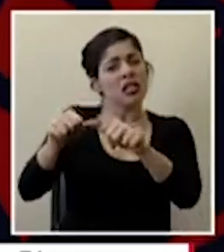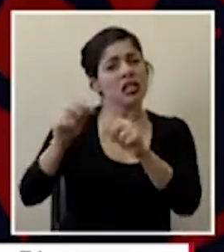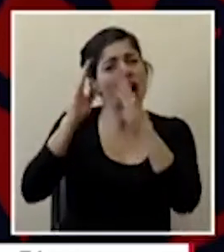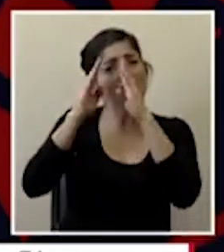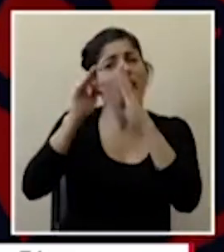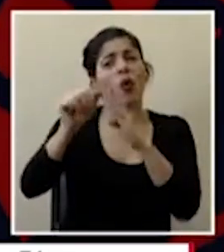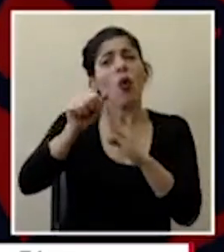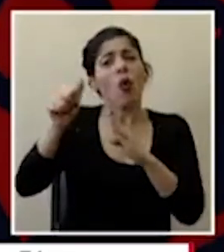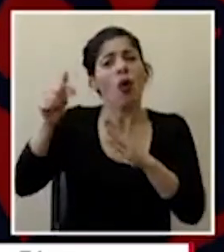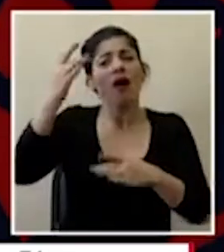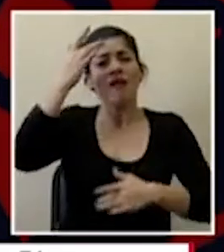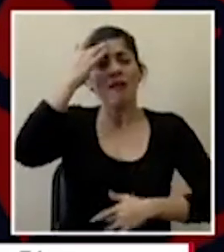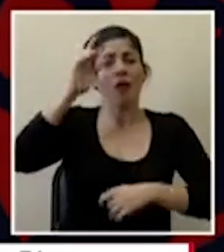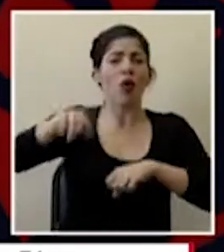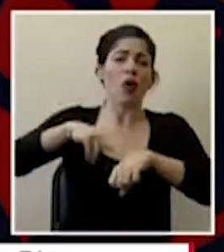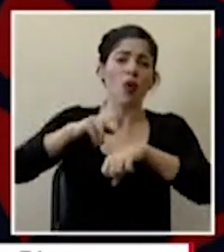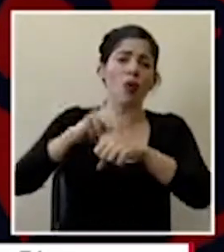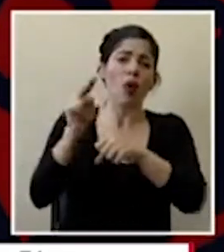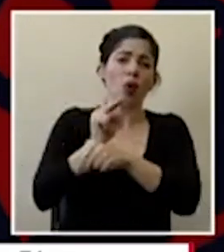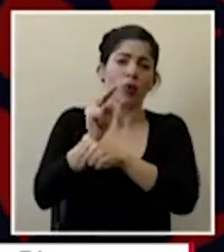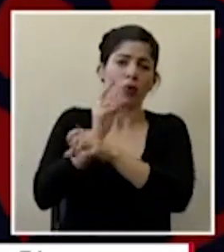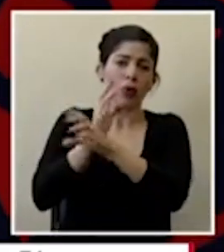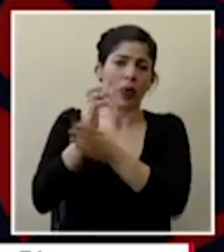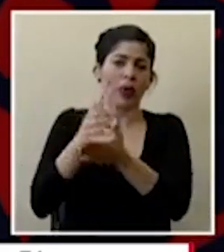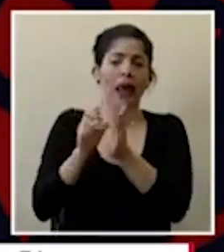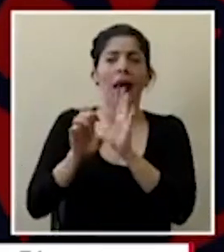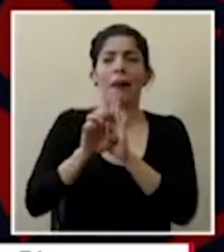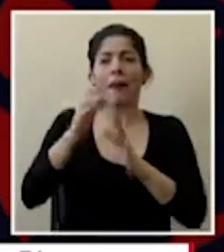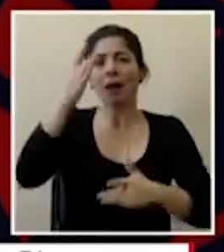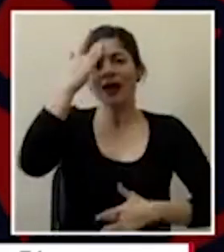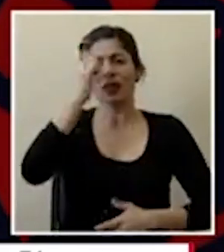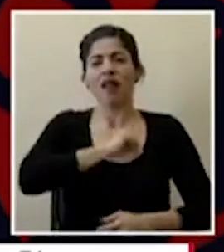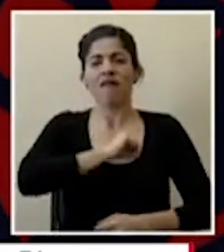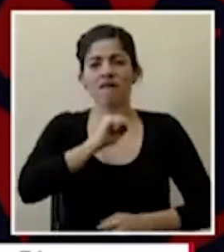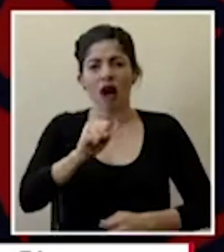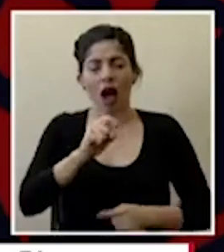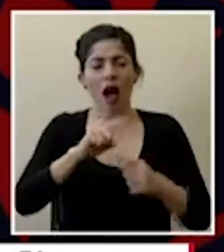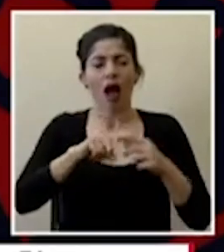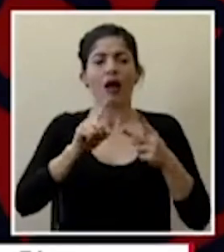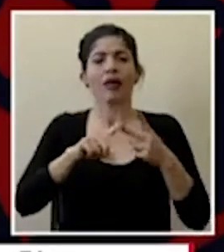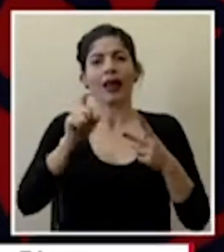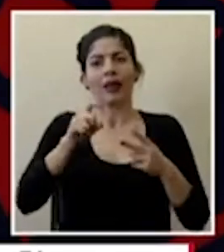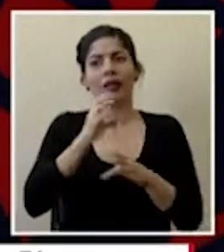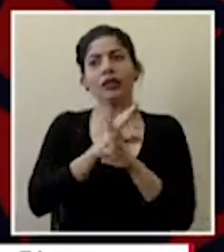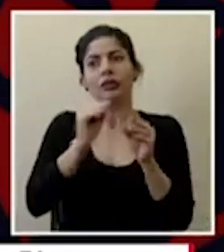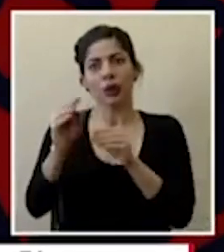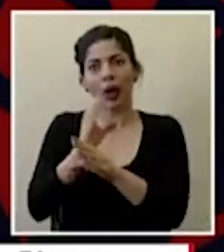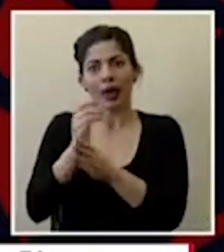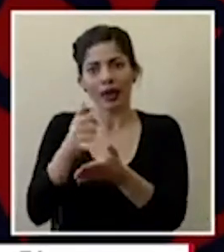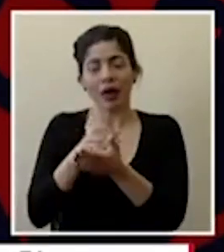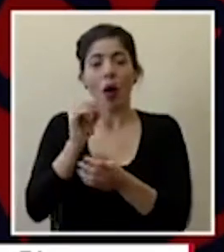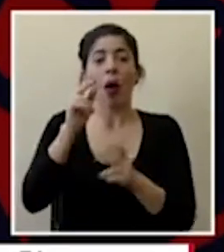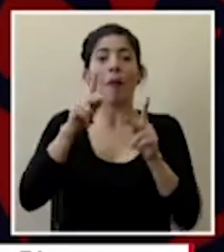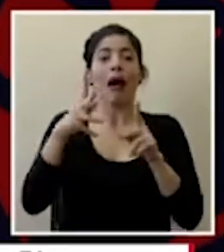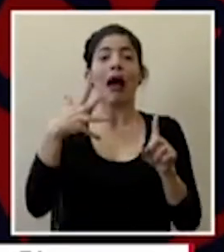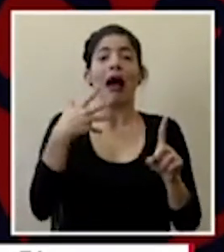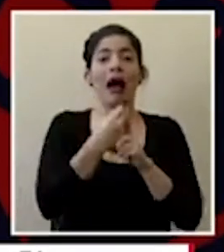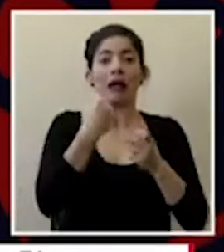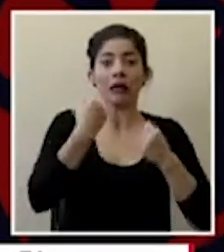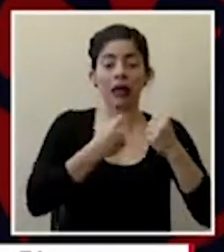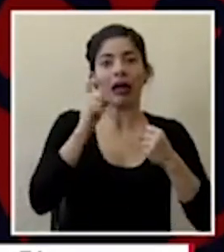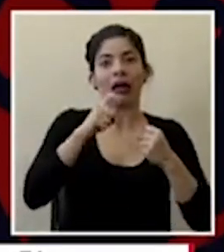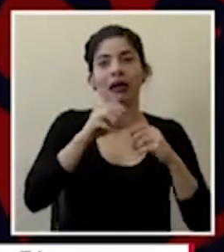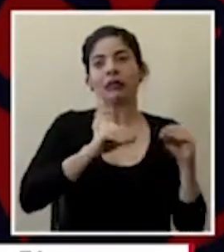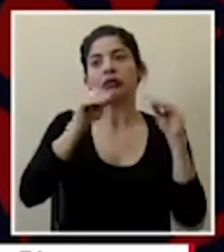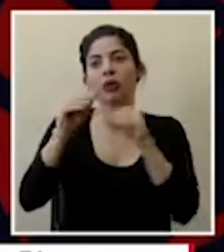patologías usuales que requieren cuidados intensivos por ejemplo pacientes infartados que requieran cuidados intensivos pacientes de accidentes de tránsito que requieran